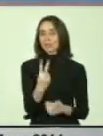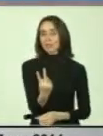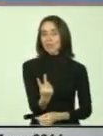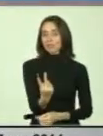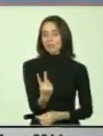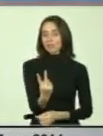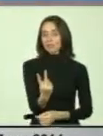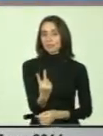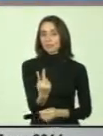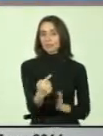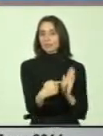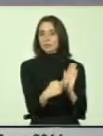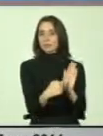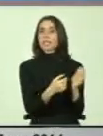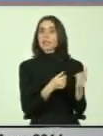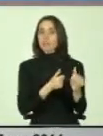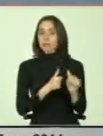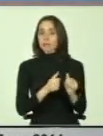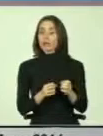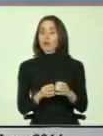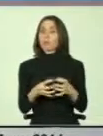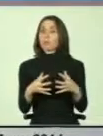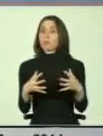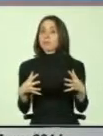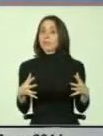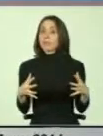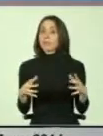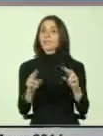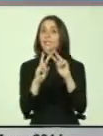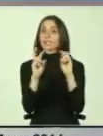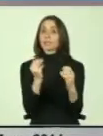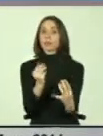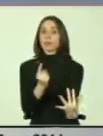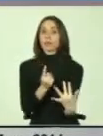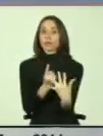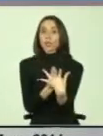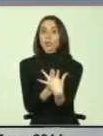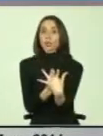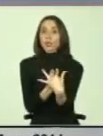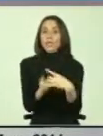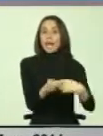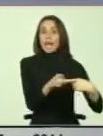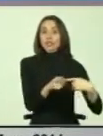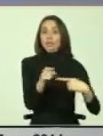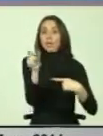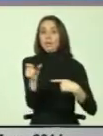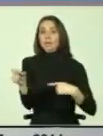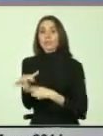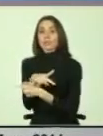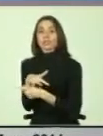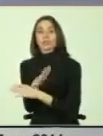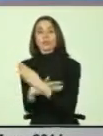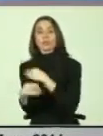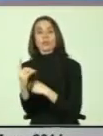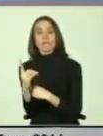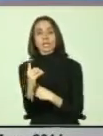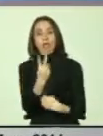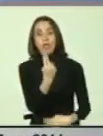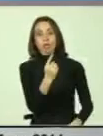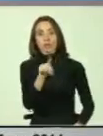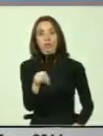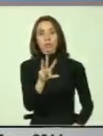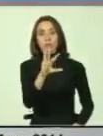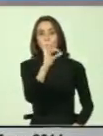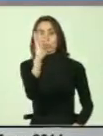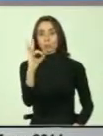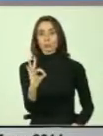Claramente es un desafío creciente el ámbito de inclusión social de personas en situación de discapacidad. Un 12.9%